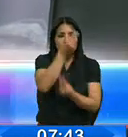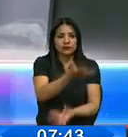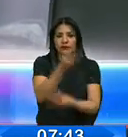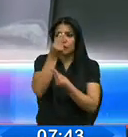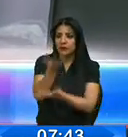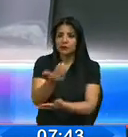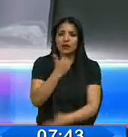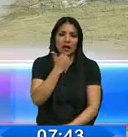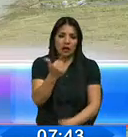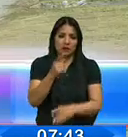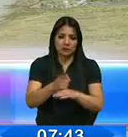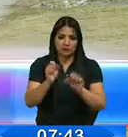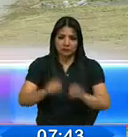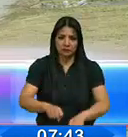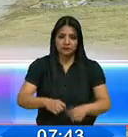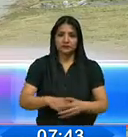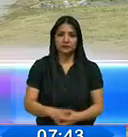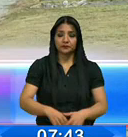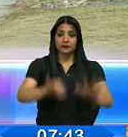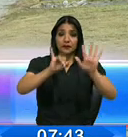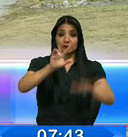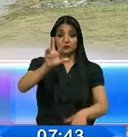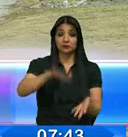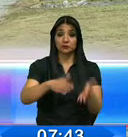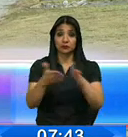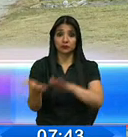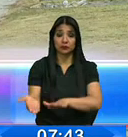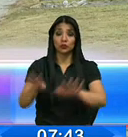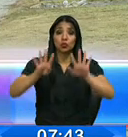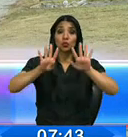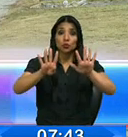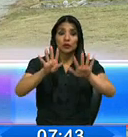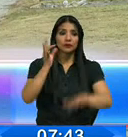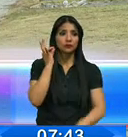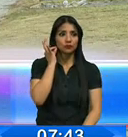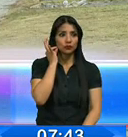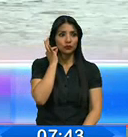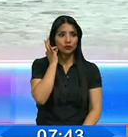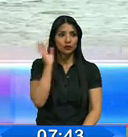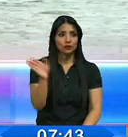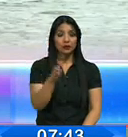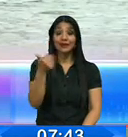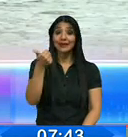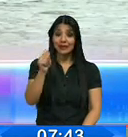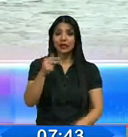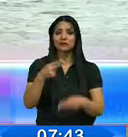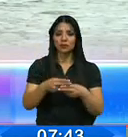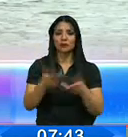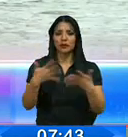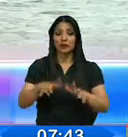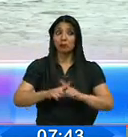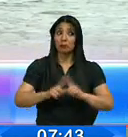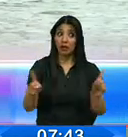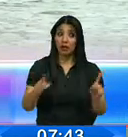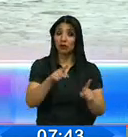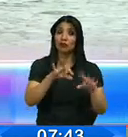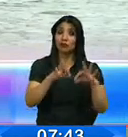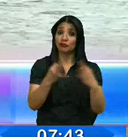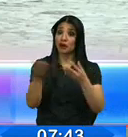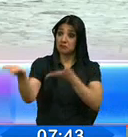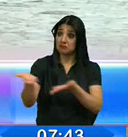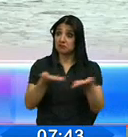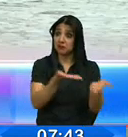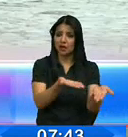así lo disponga. De los 63 cadáveres, 9 son de sexo femenino, 10 están identificados pero nunca fueron reclamados,